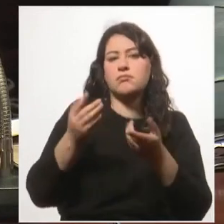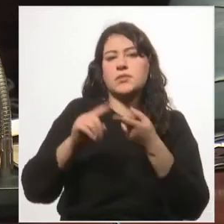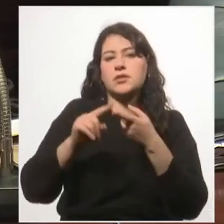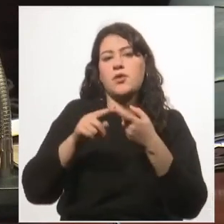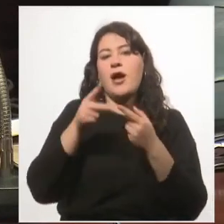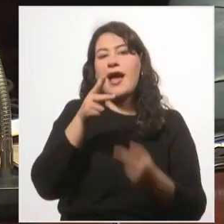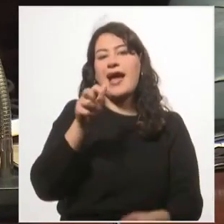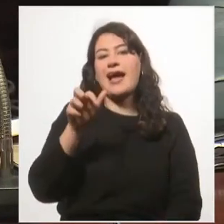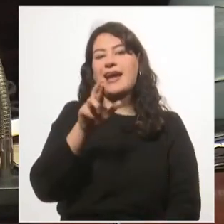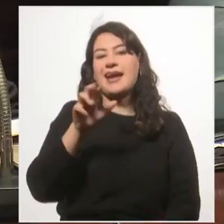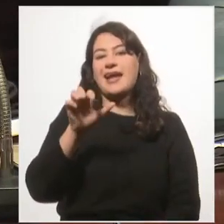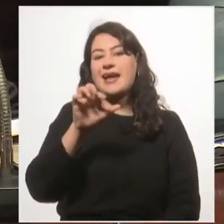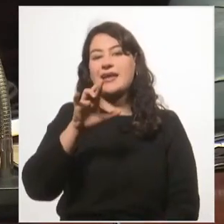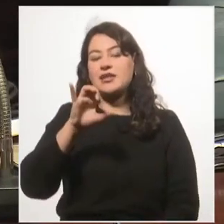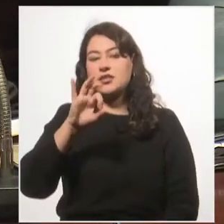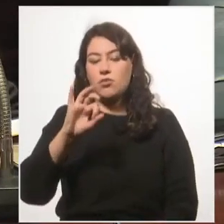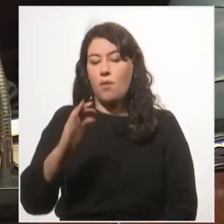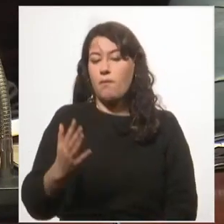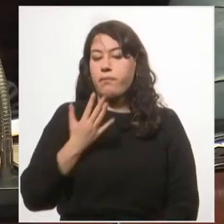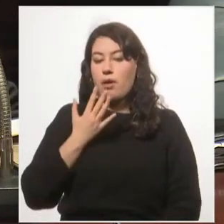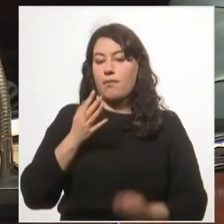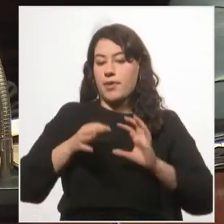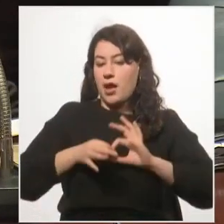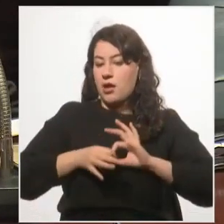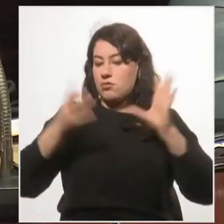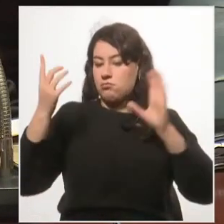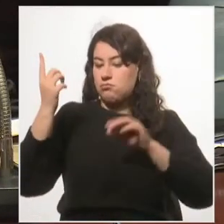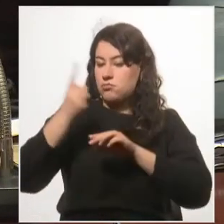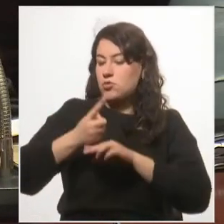de autodeterminación y no intervención.